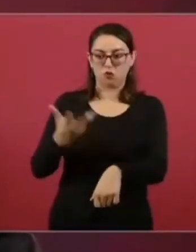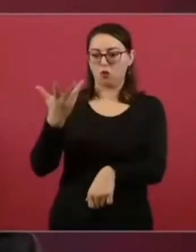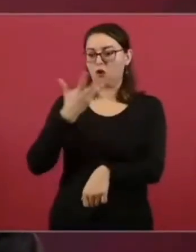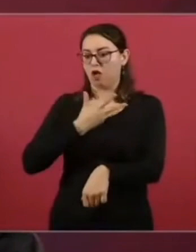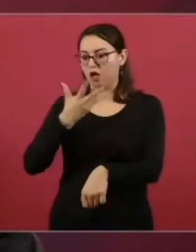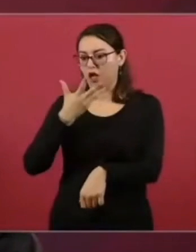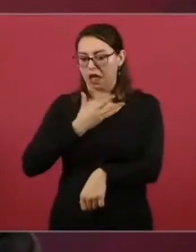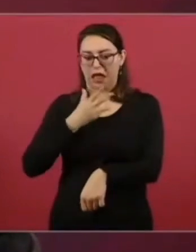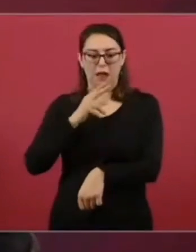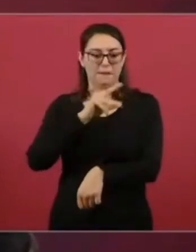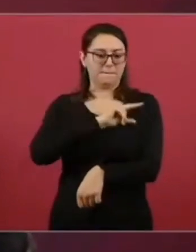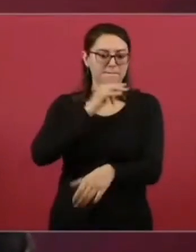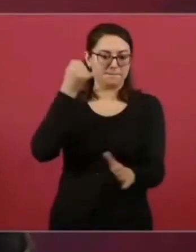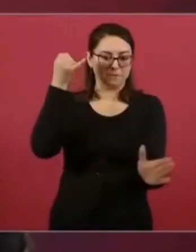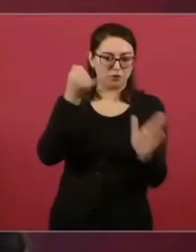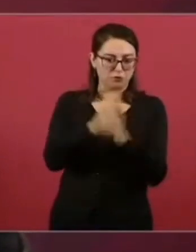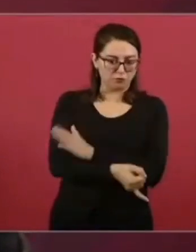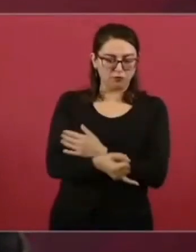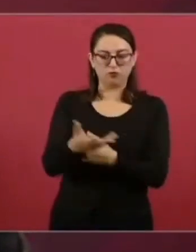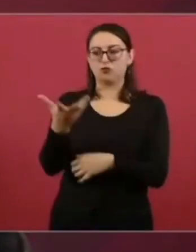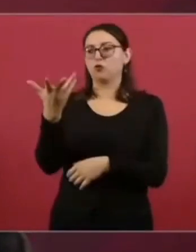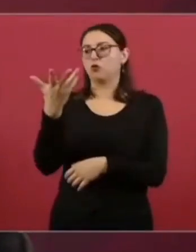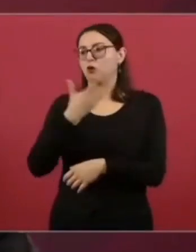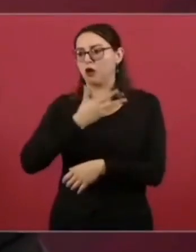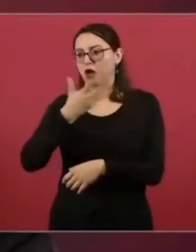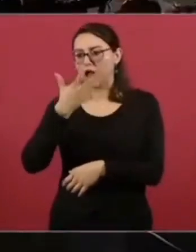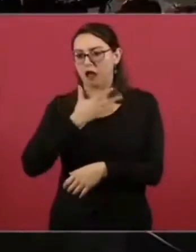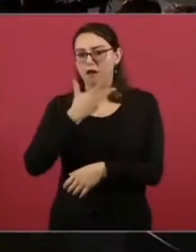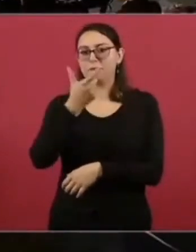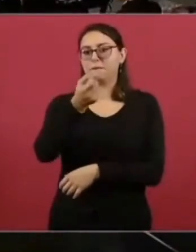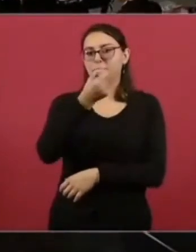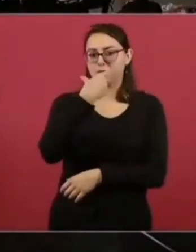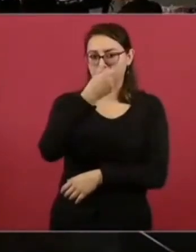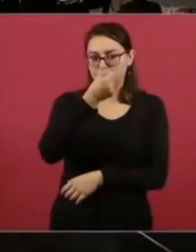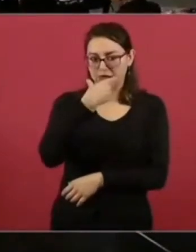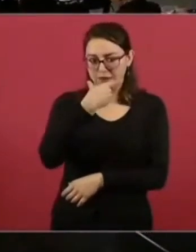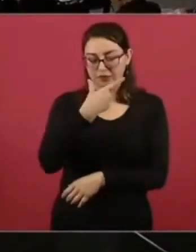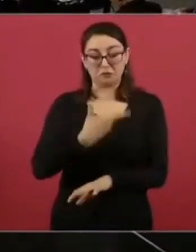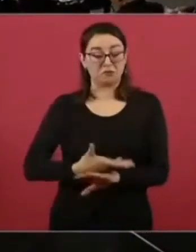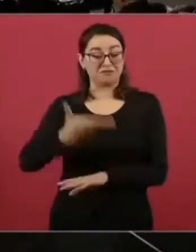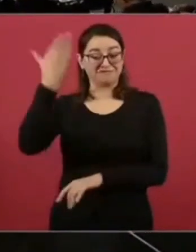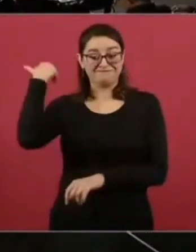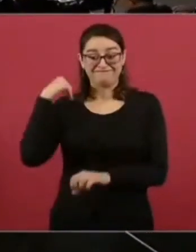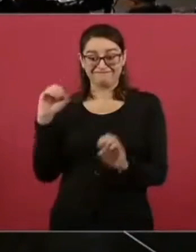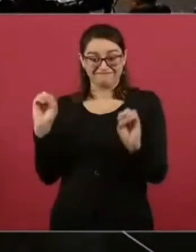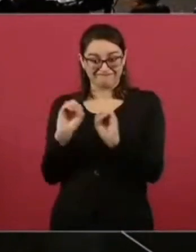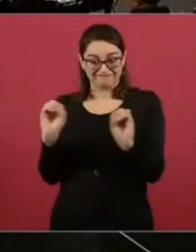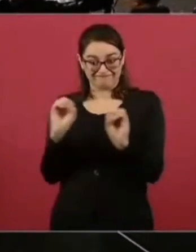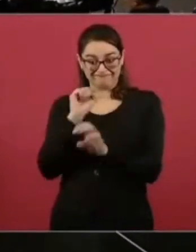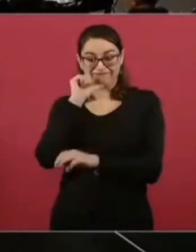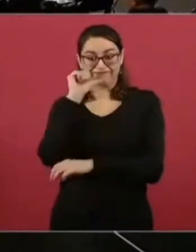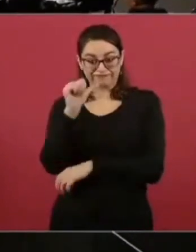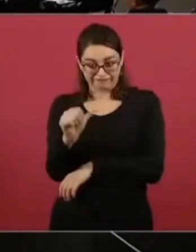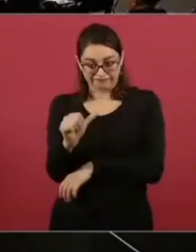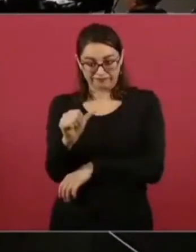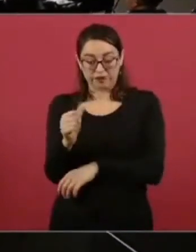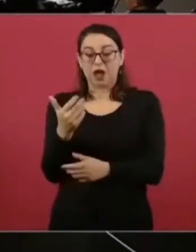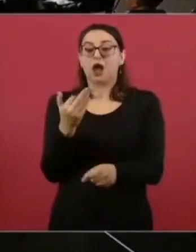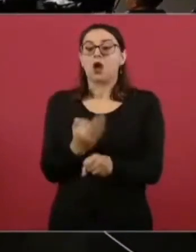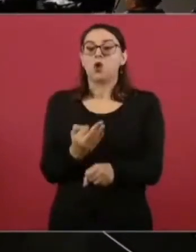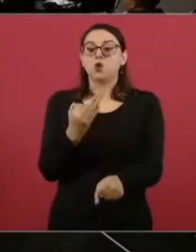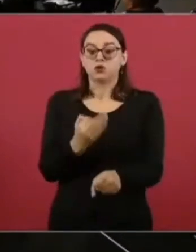Ya el abasto de medicamentos supera el